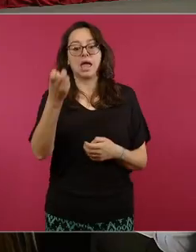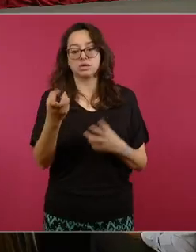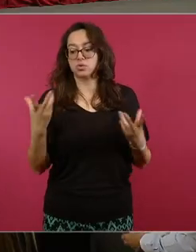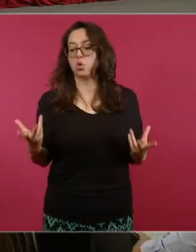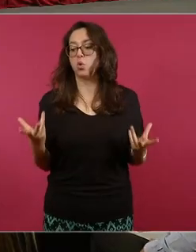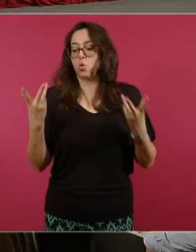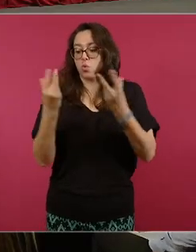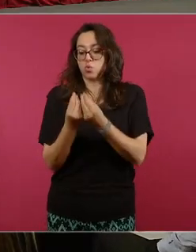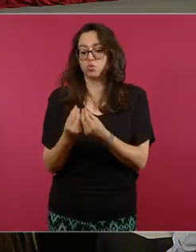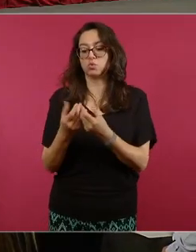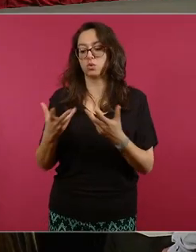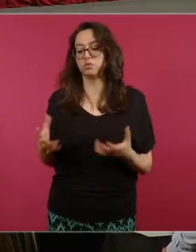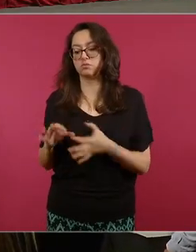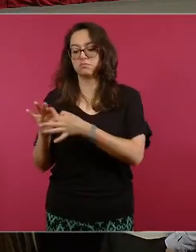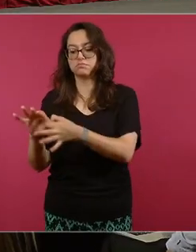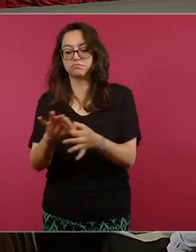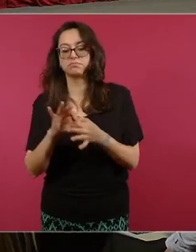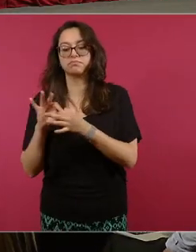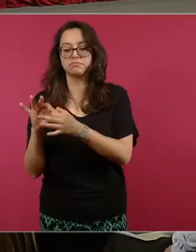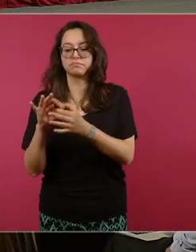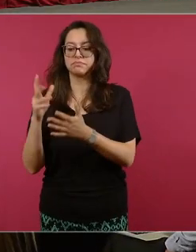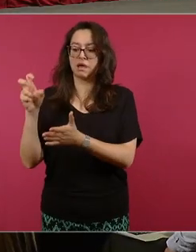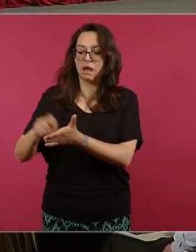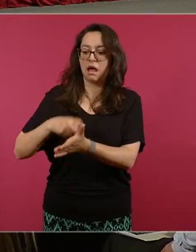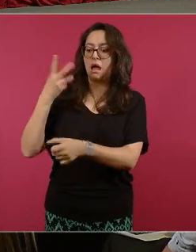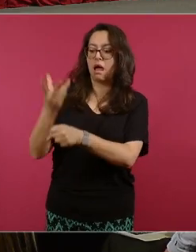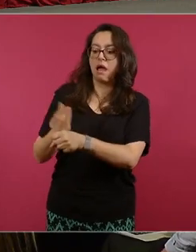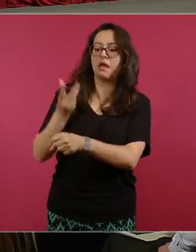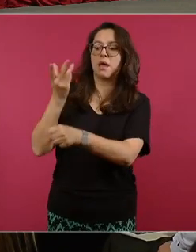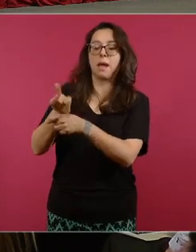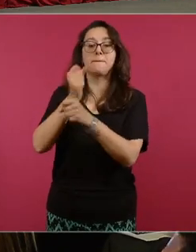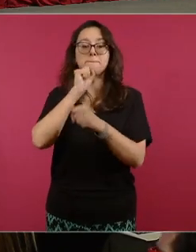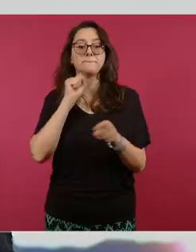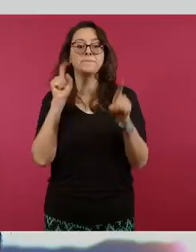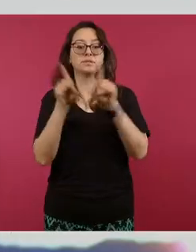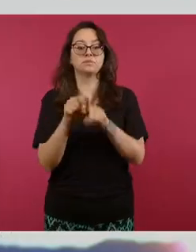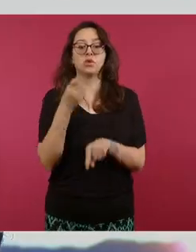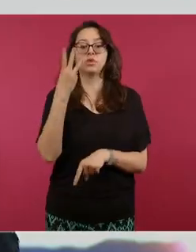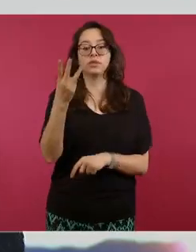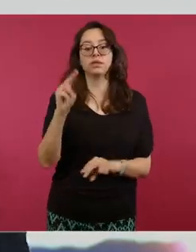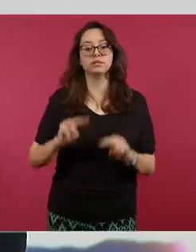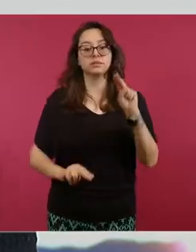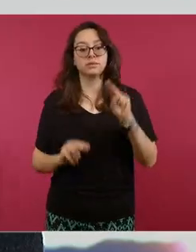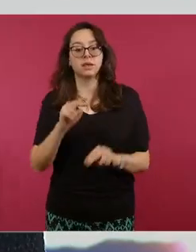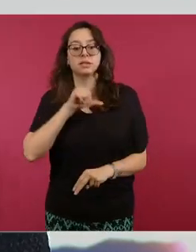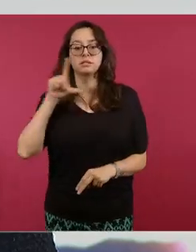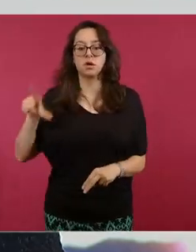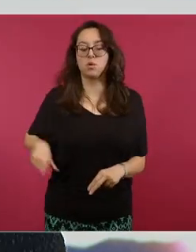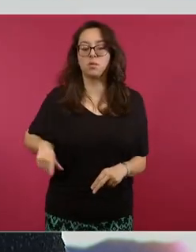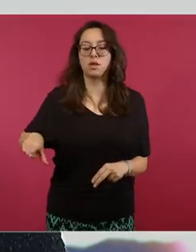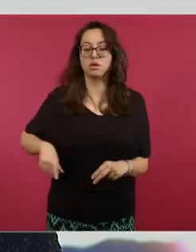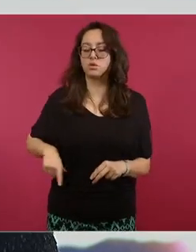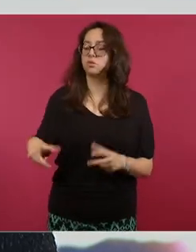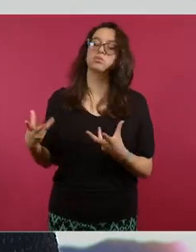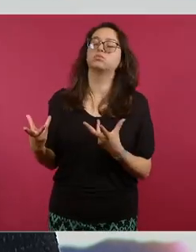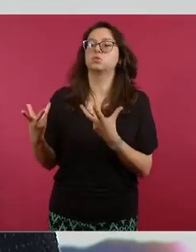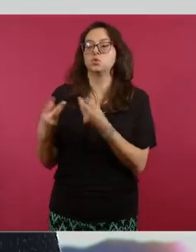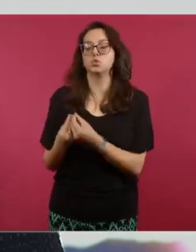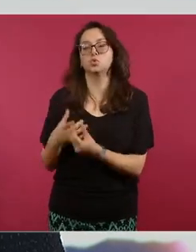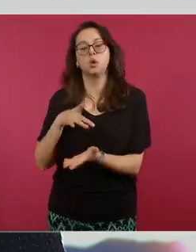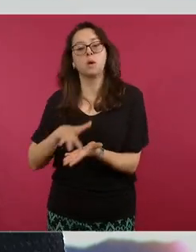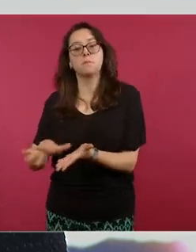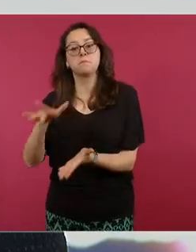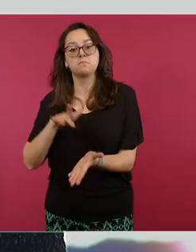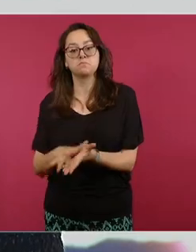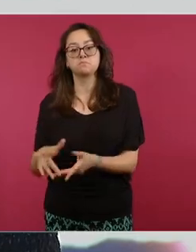tres niveles de gobierno para impulsar una recuperación importante que nos ha permitido lograr hasta este momento